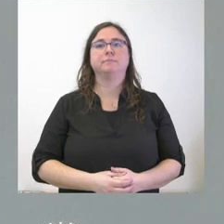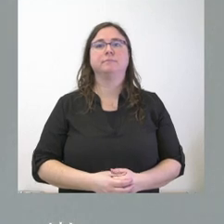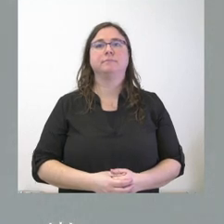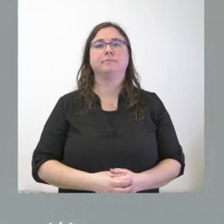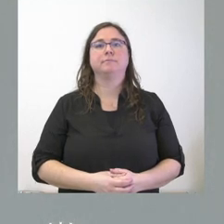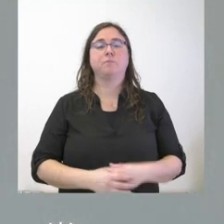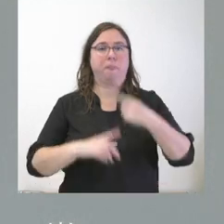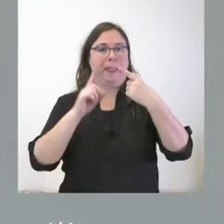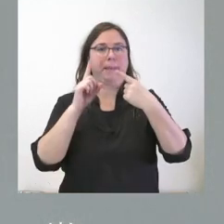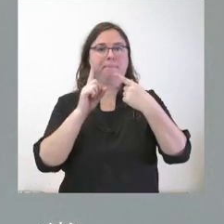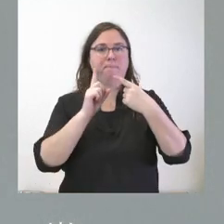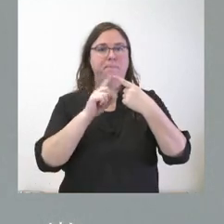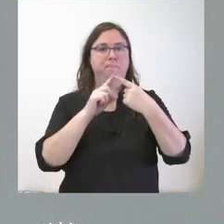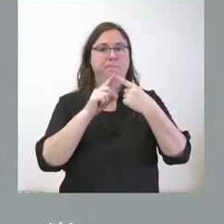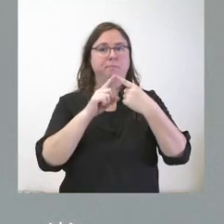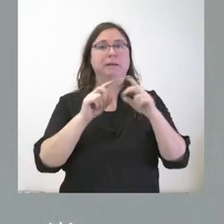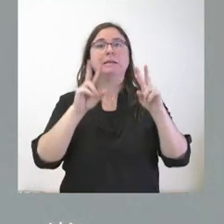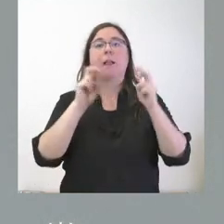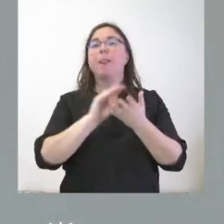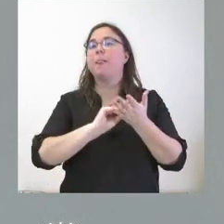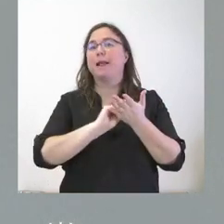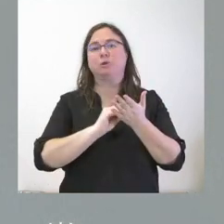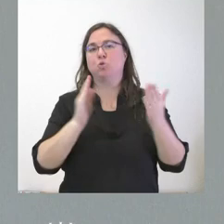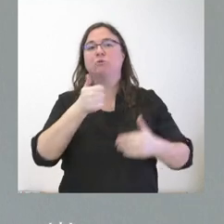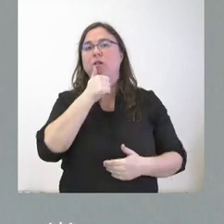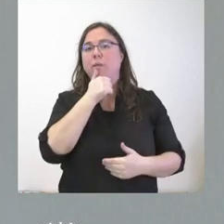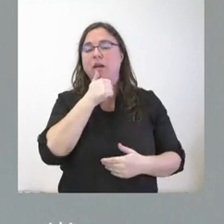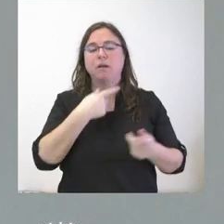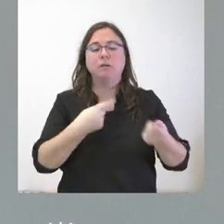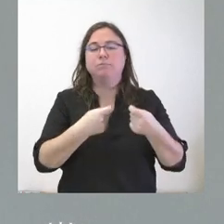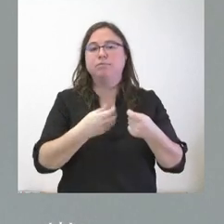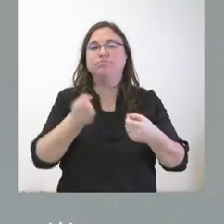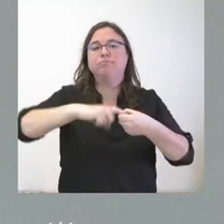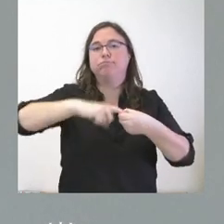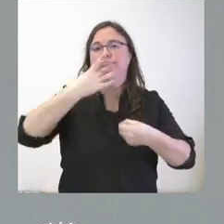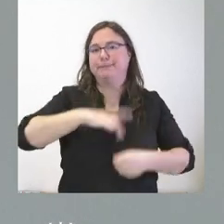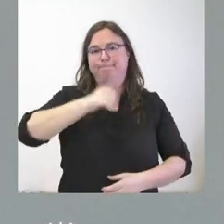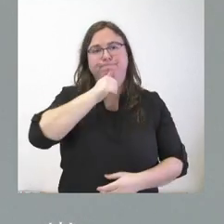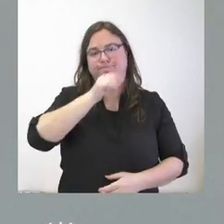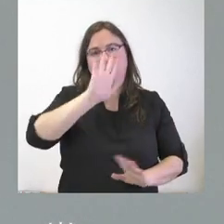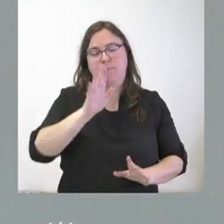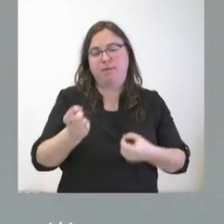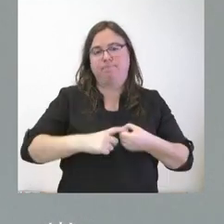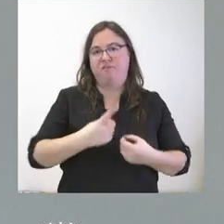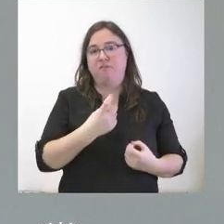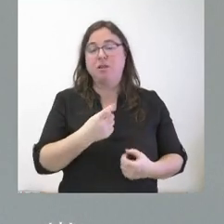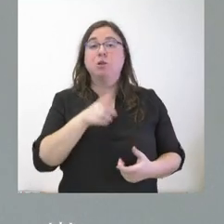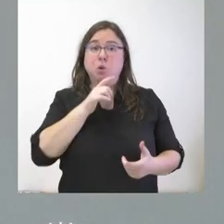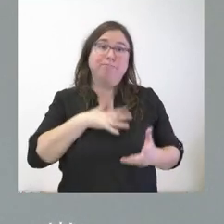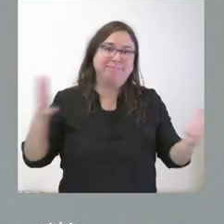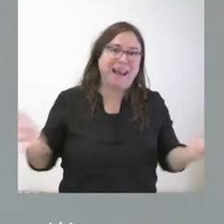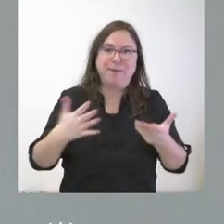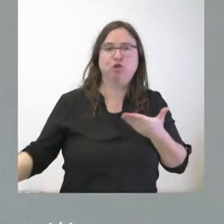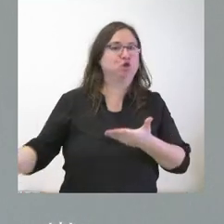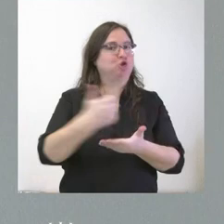Sobre el primer aspecto, no tengo los datos hoy todavía de los establecimientos que se puedan llegar a acoger. Nosotros animamos a que sean